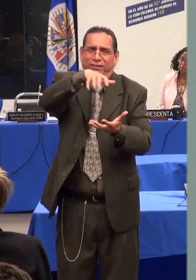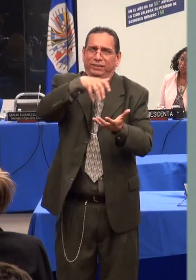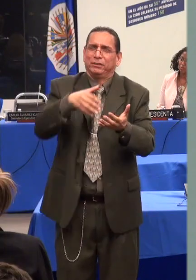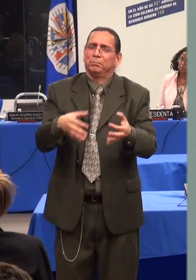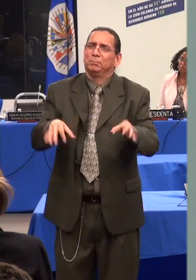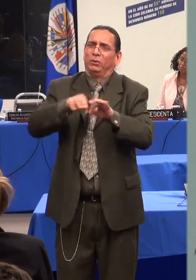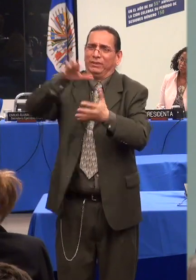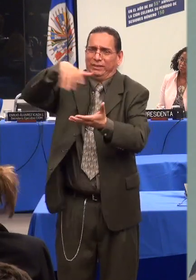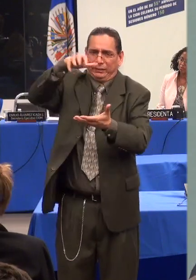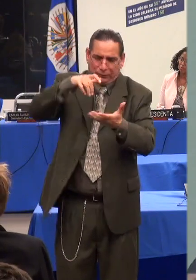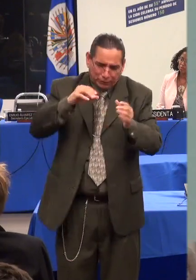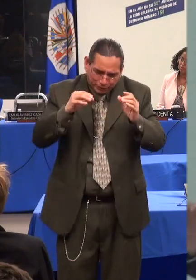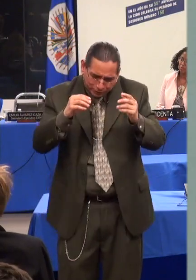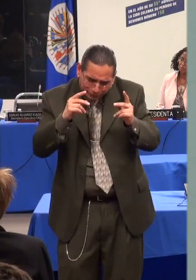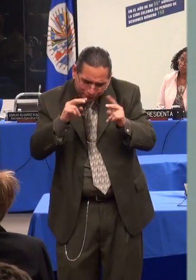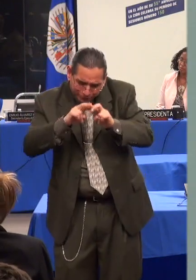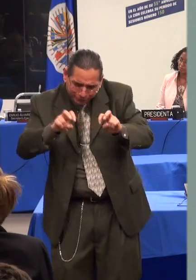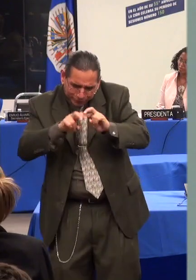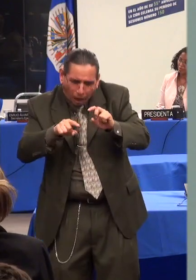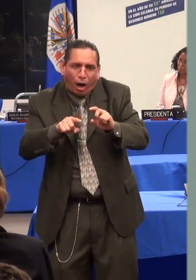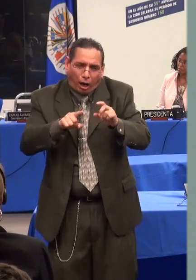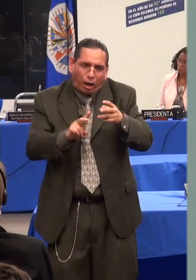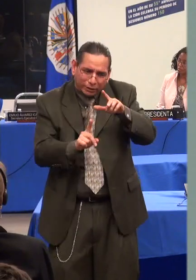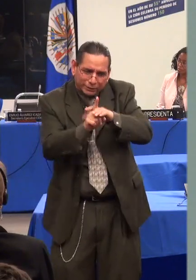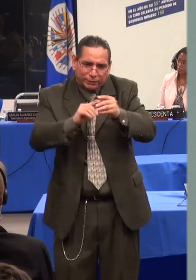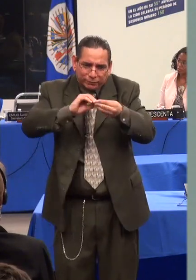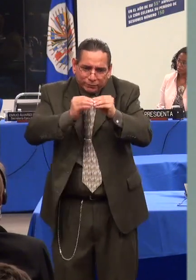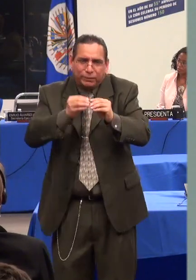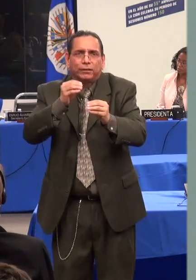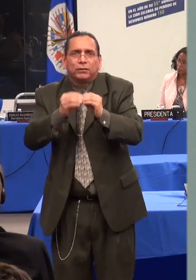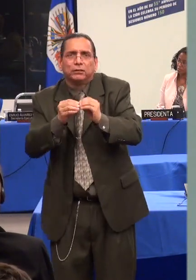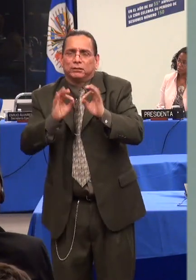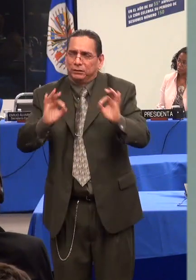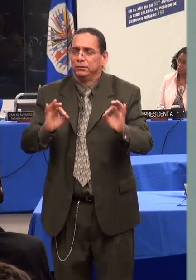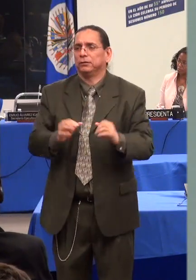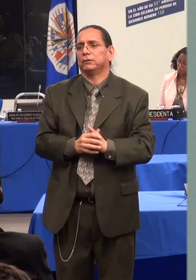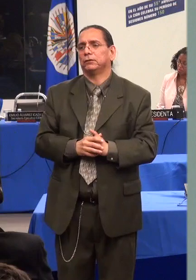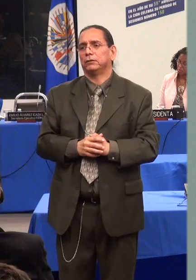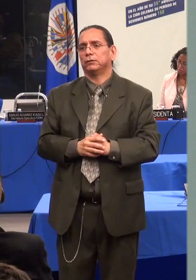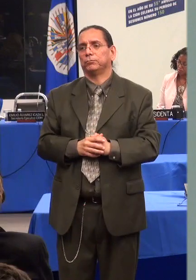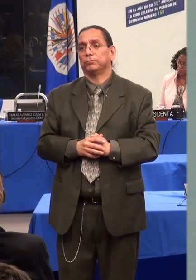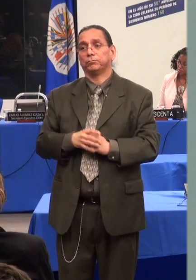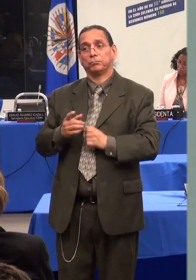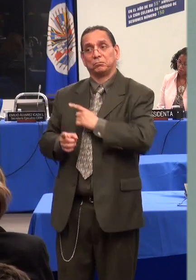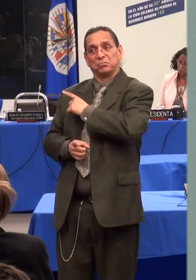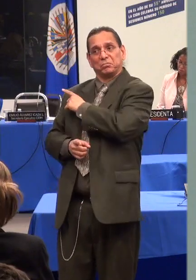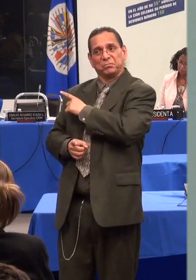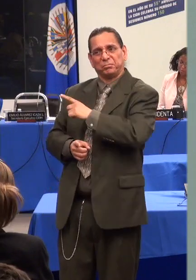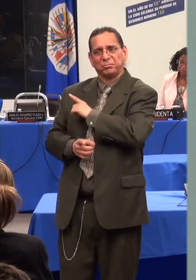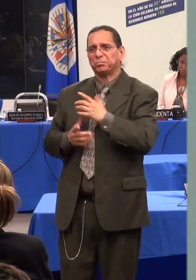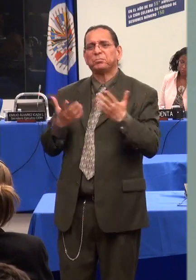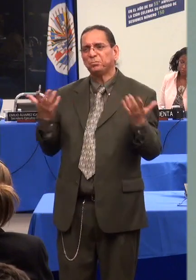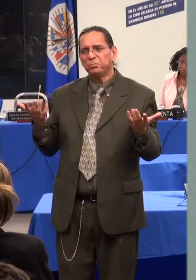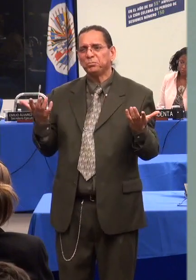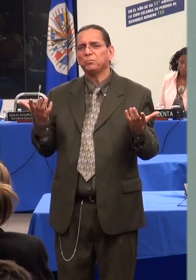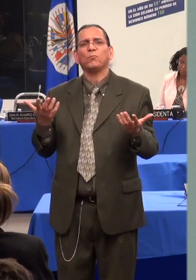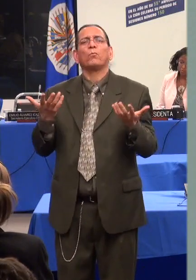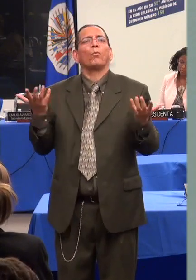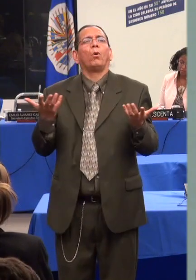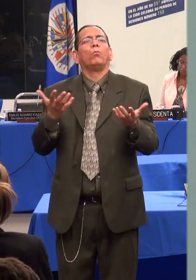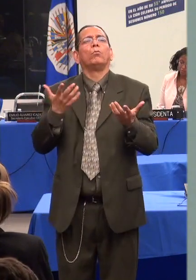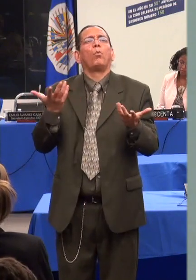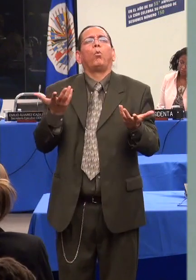problemas existentes, tanto desde el ámbito legislativo, de políticas públicas, de servicios públicos.